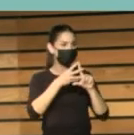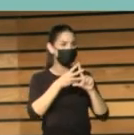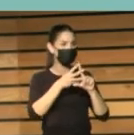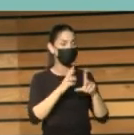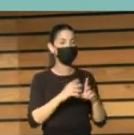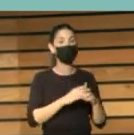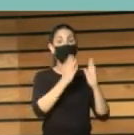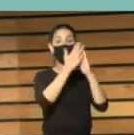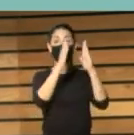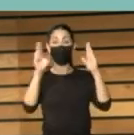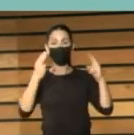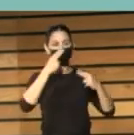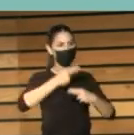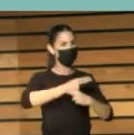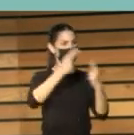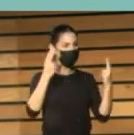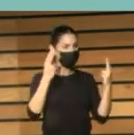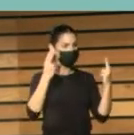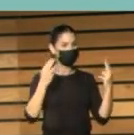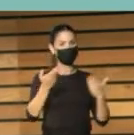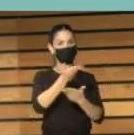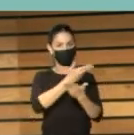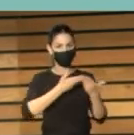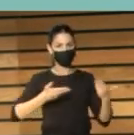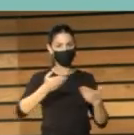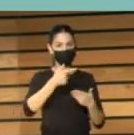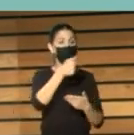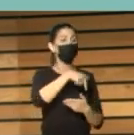una unidad de trabajo y en ese proceso nos encontramos.